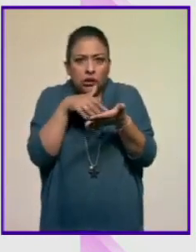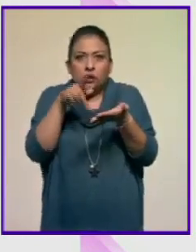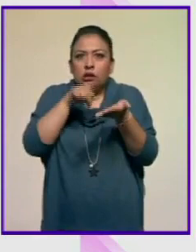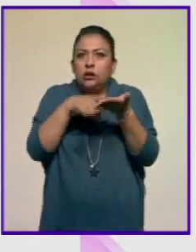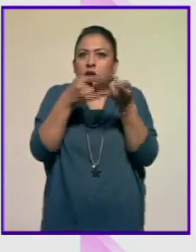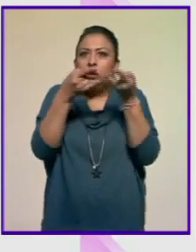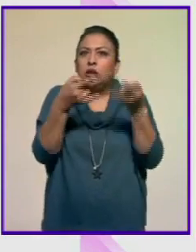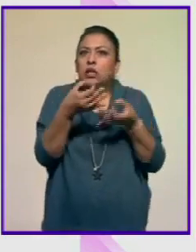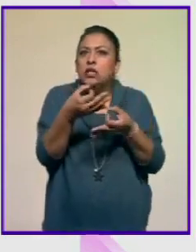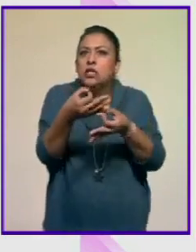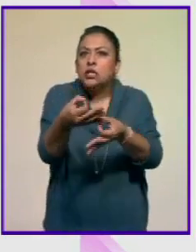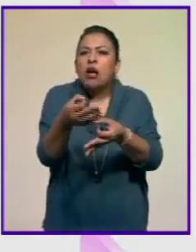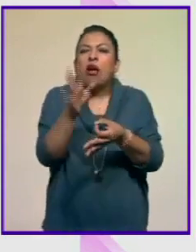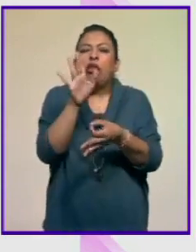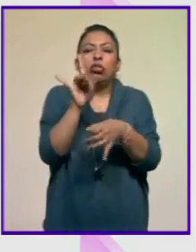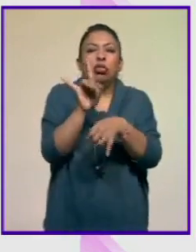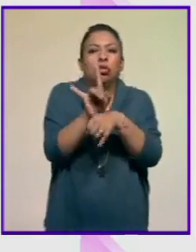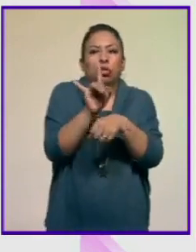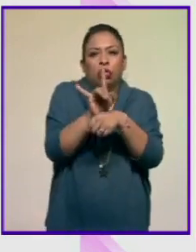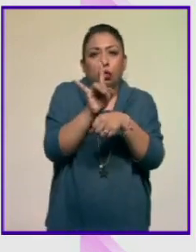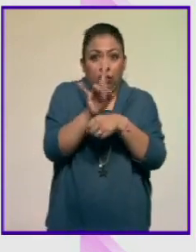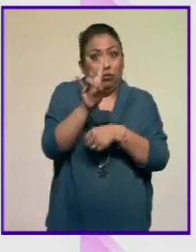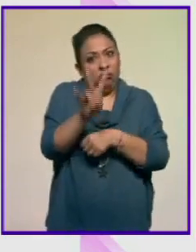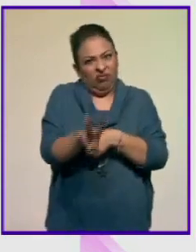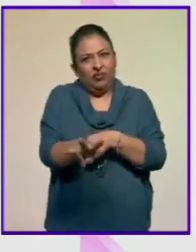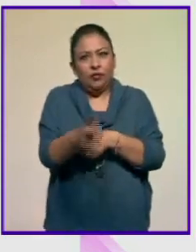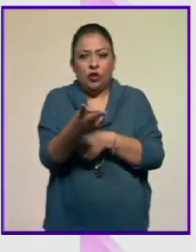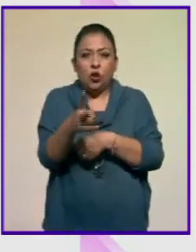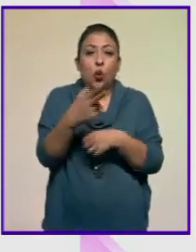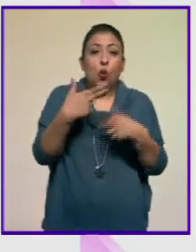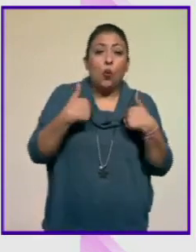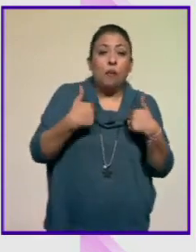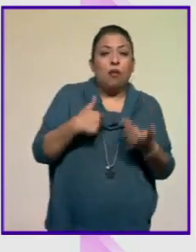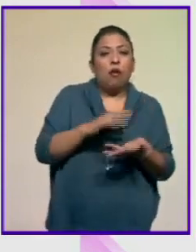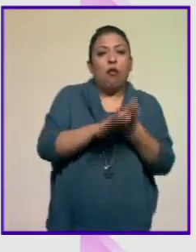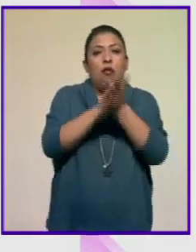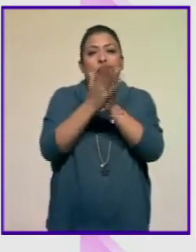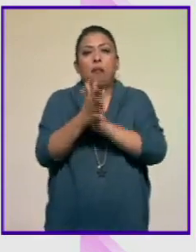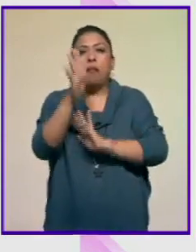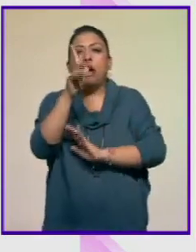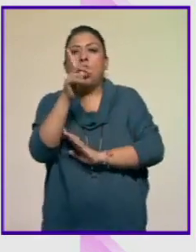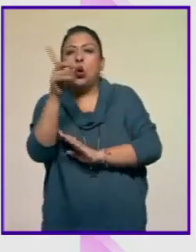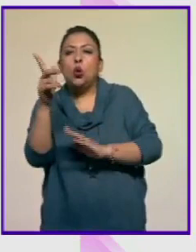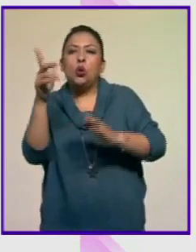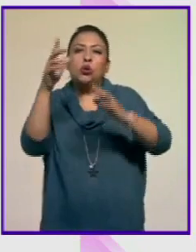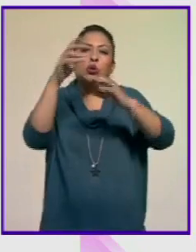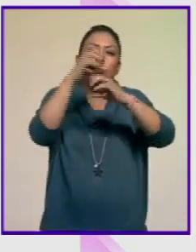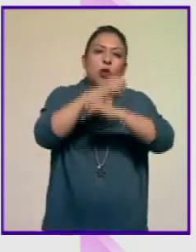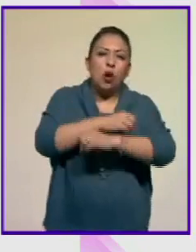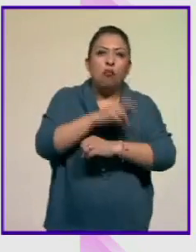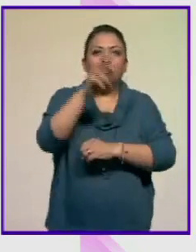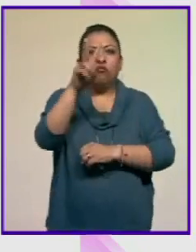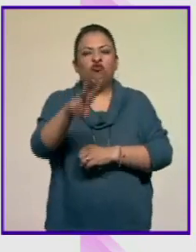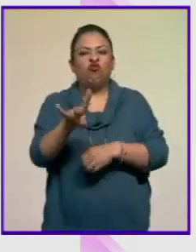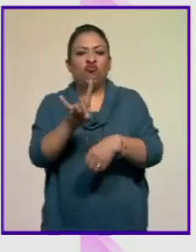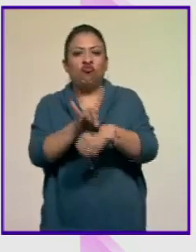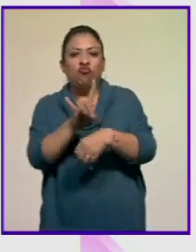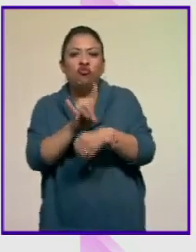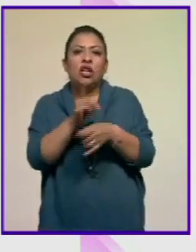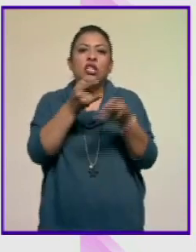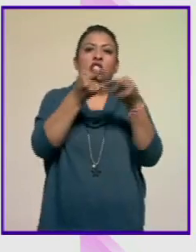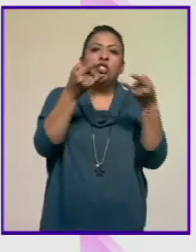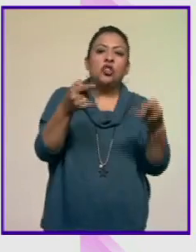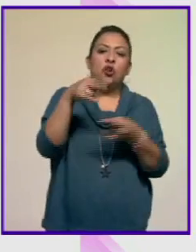trama que se antoja, ficticia, real, seres humanos convertidos en luces y sombras, realidad y ficción, historia y